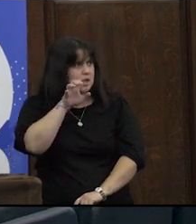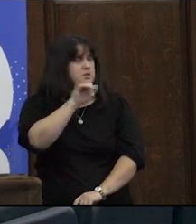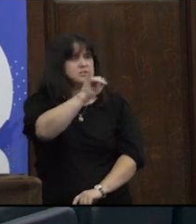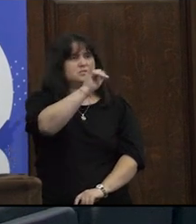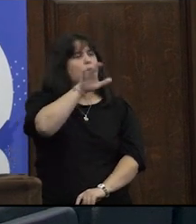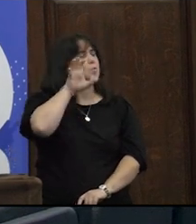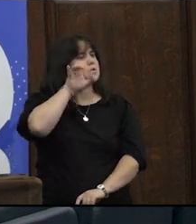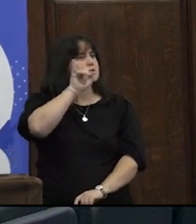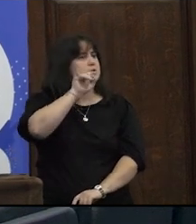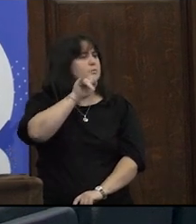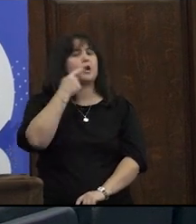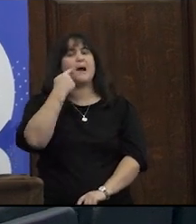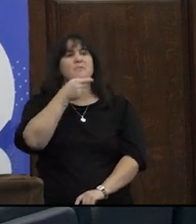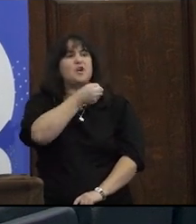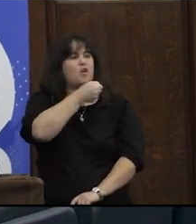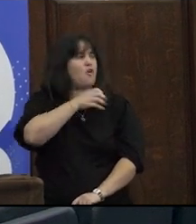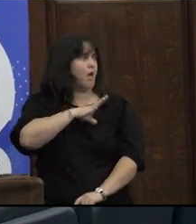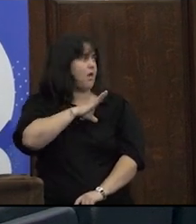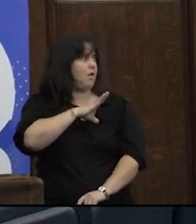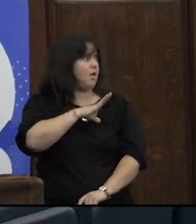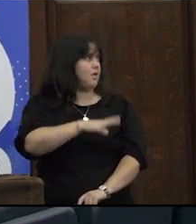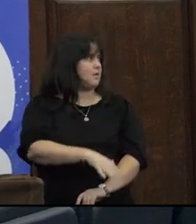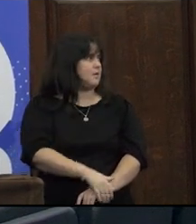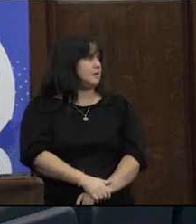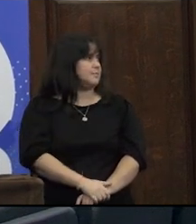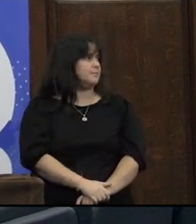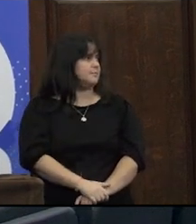si se escucha ahí viene el micrófono ahí viene